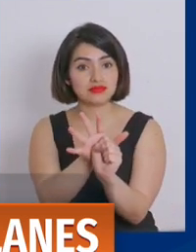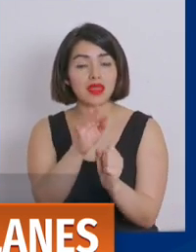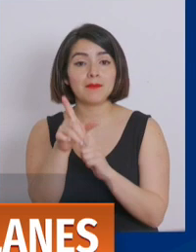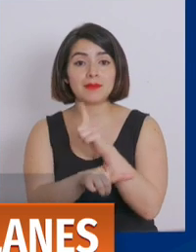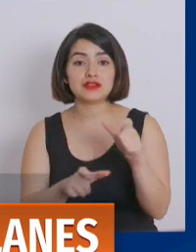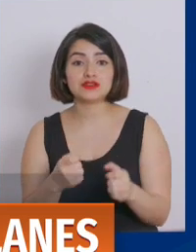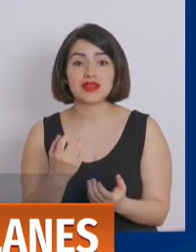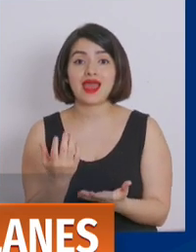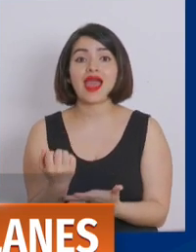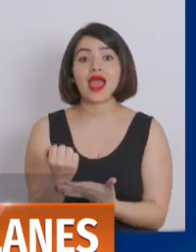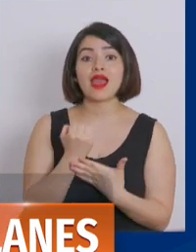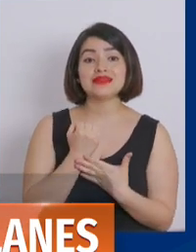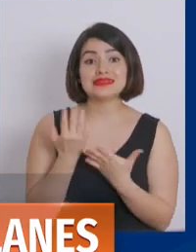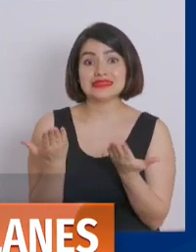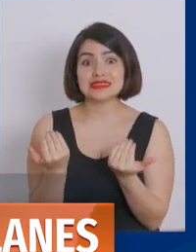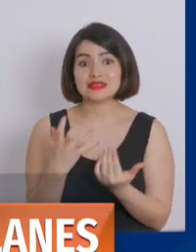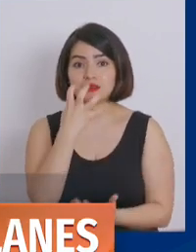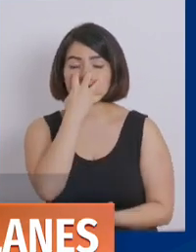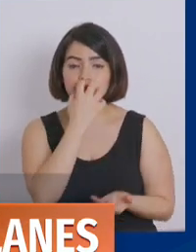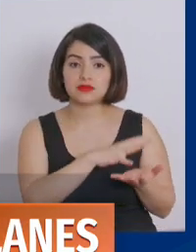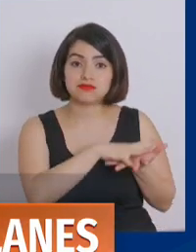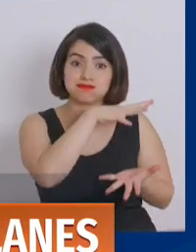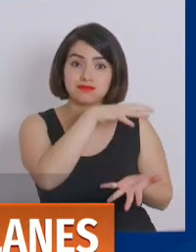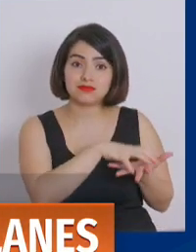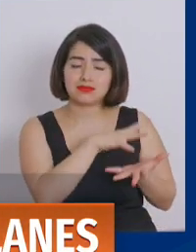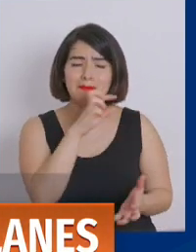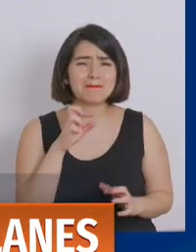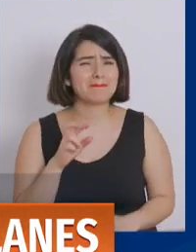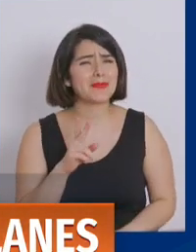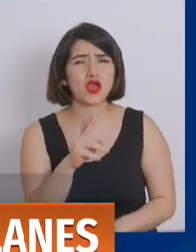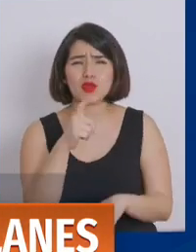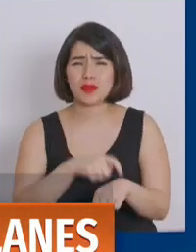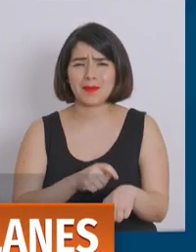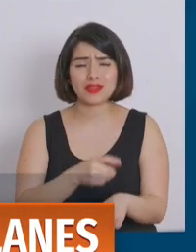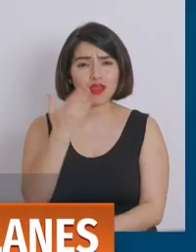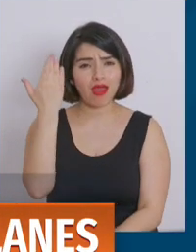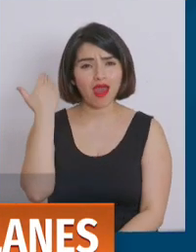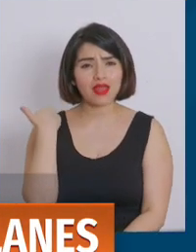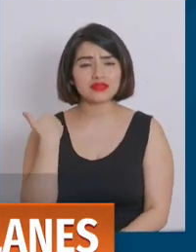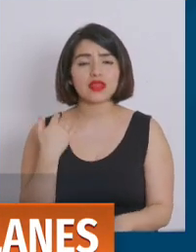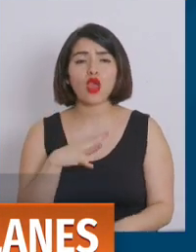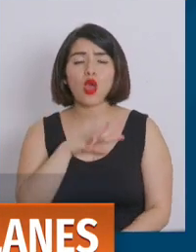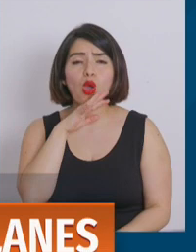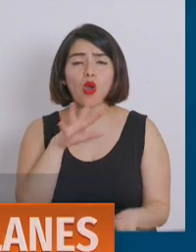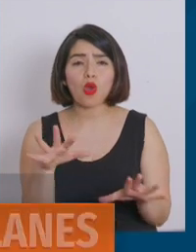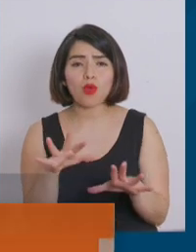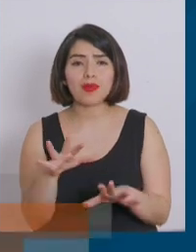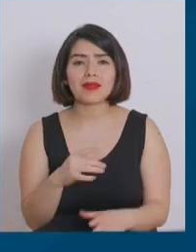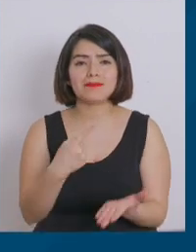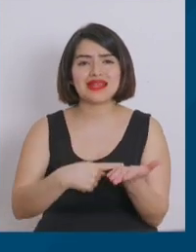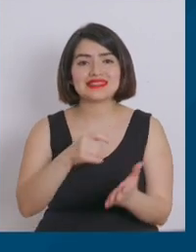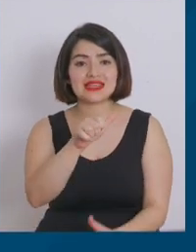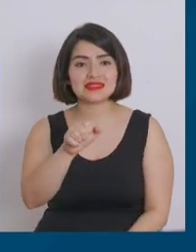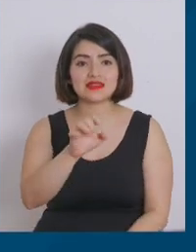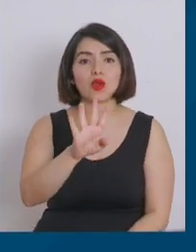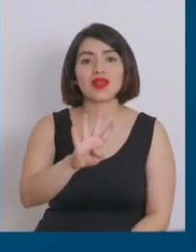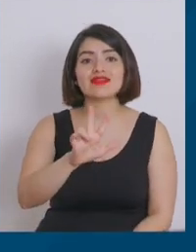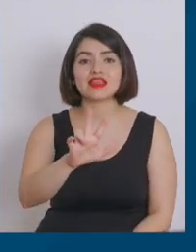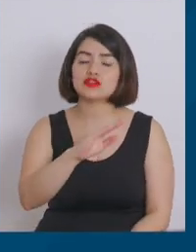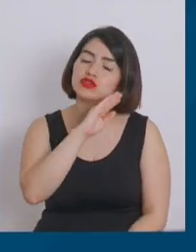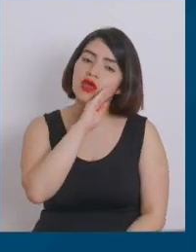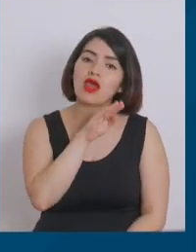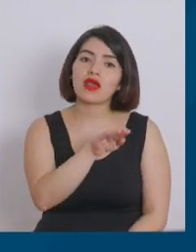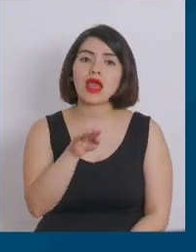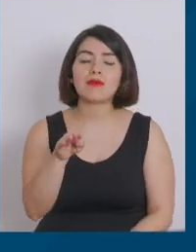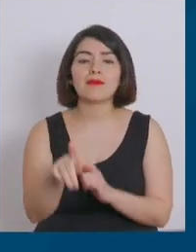ventilación mecánica, en el peor momento tuvimos que ocupar 1.648 camas con